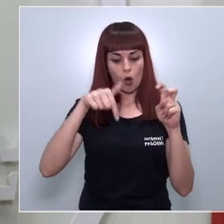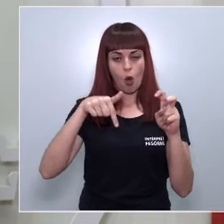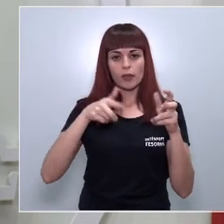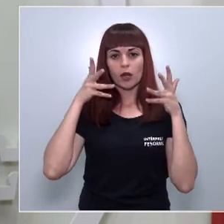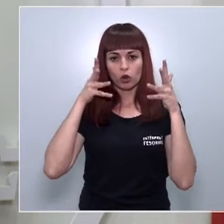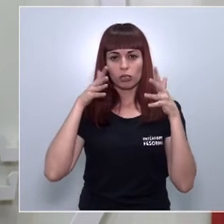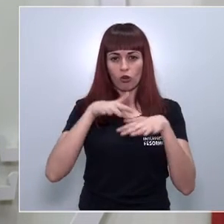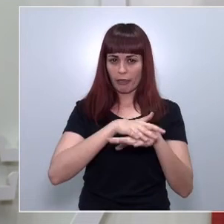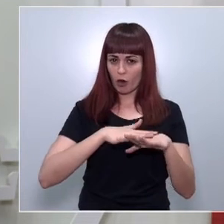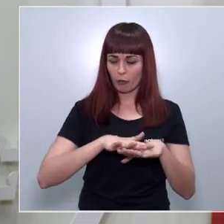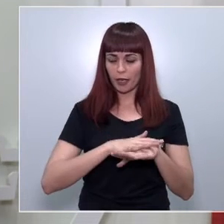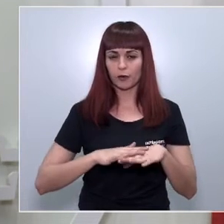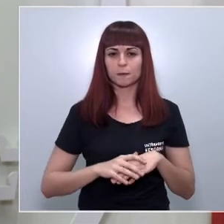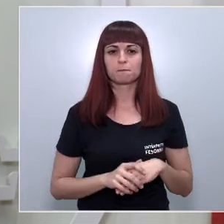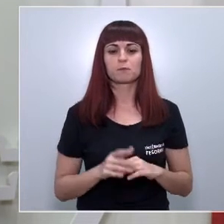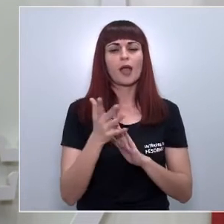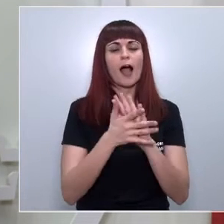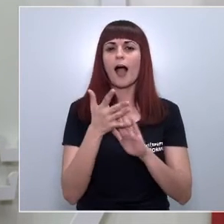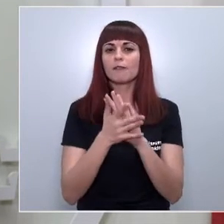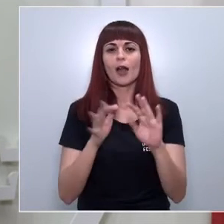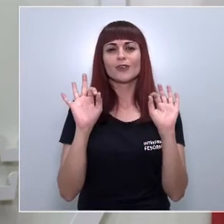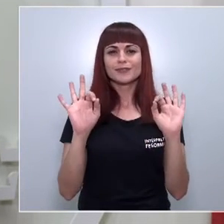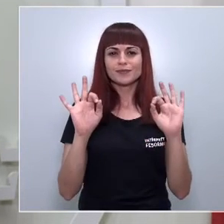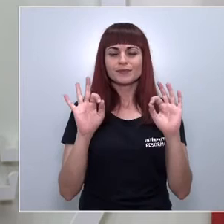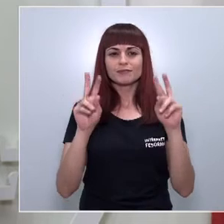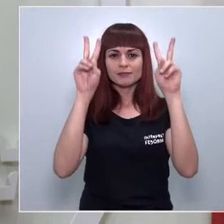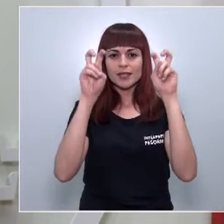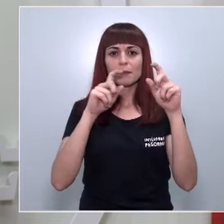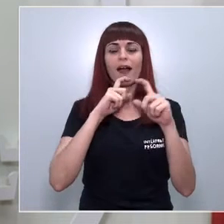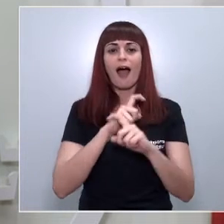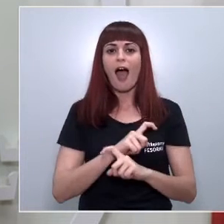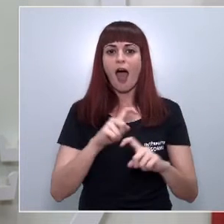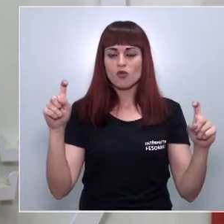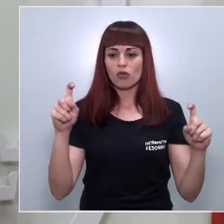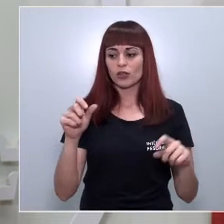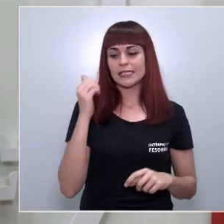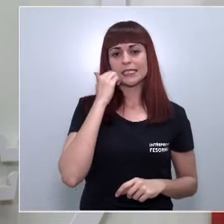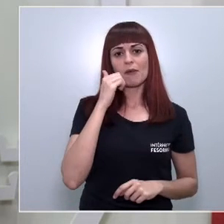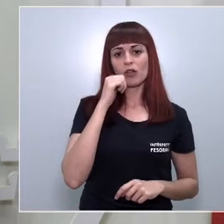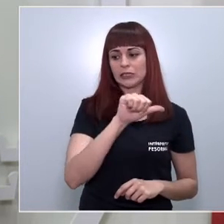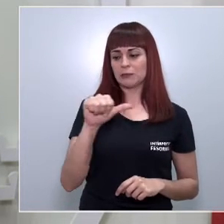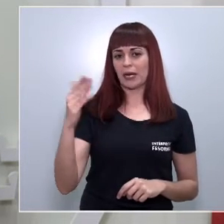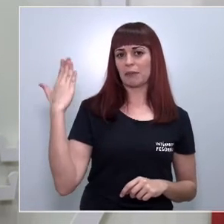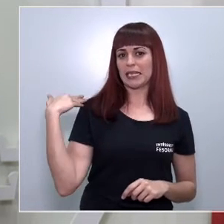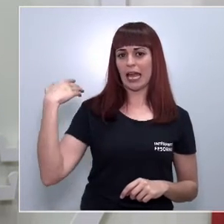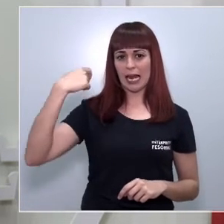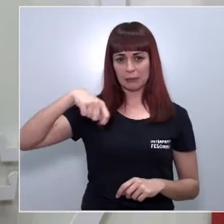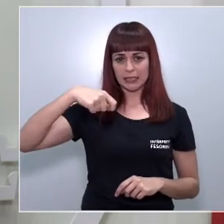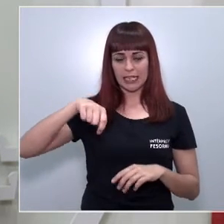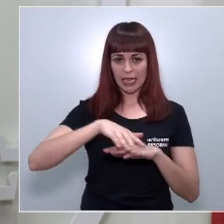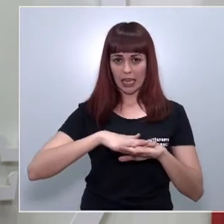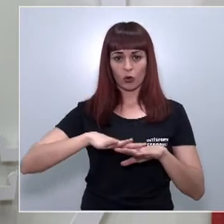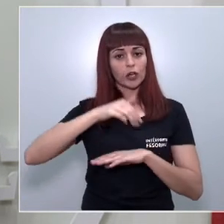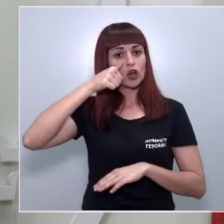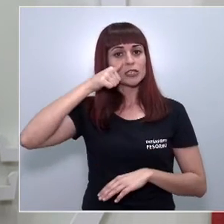Consejo de Gobierno, hemos tratado especialmente el anuncio del pasado sábado del presidente del Gobierno,